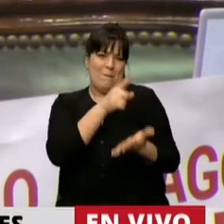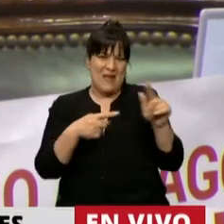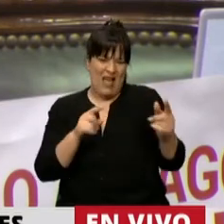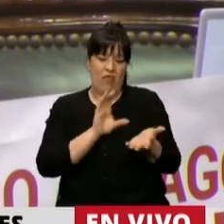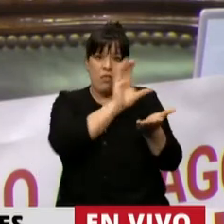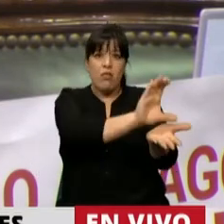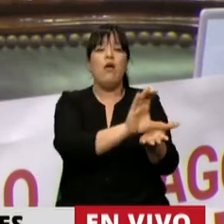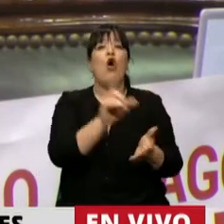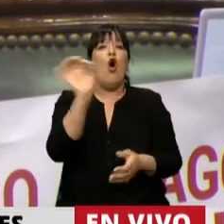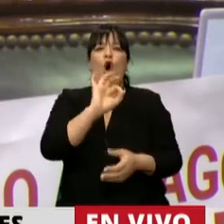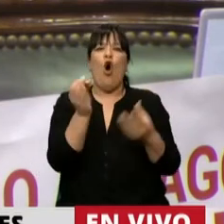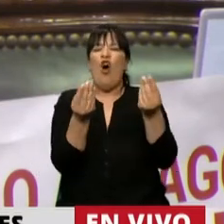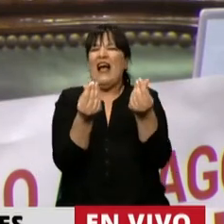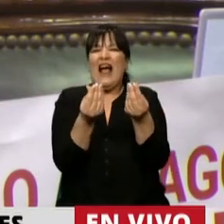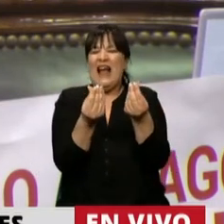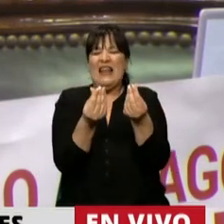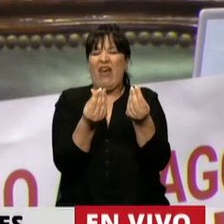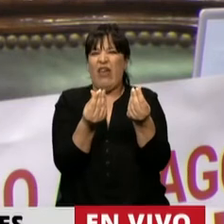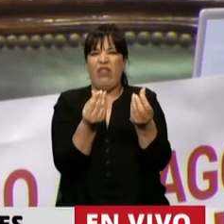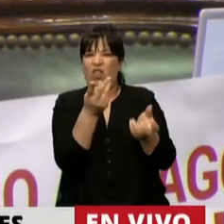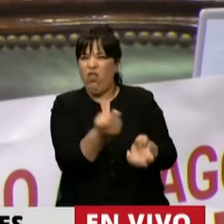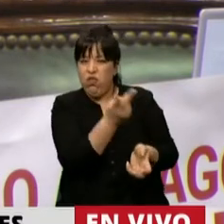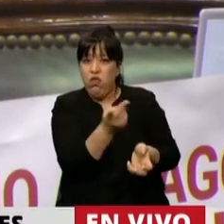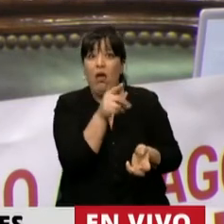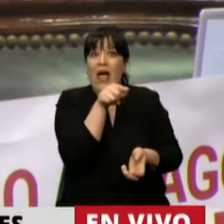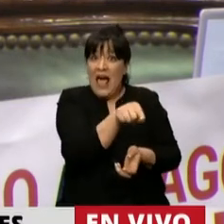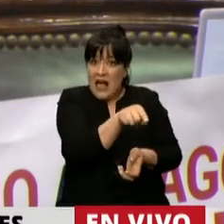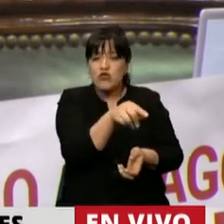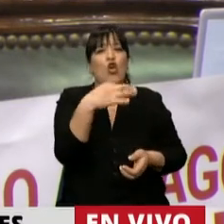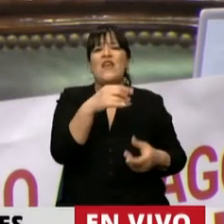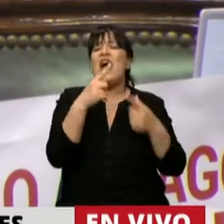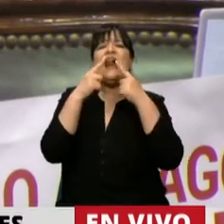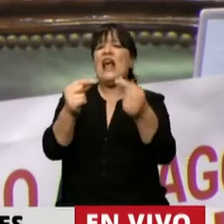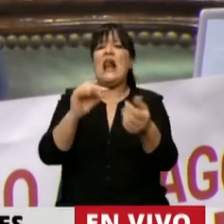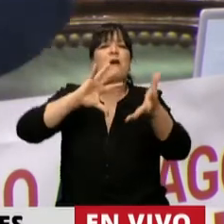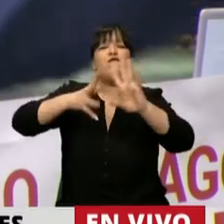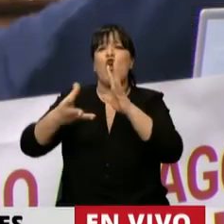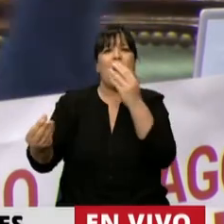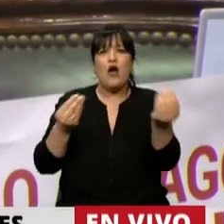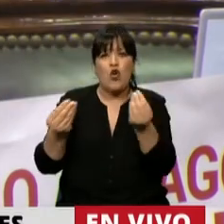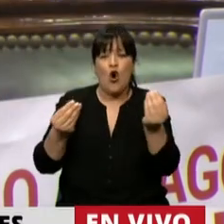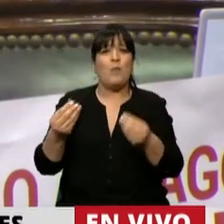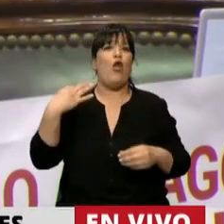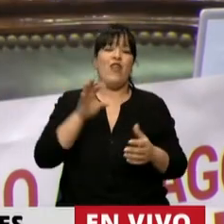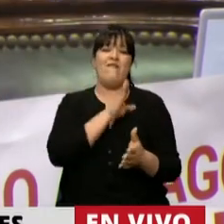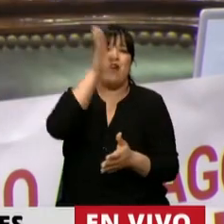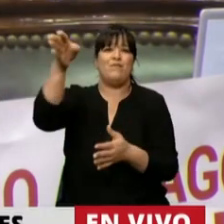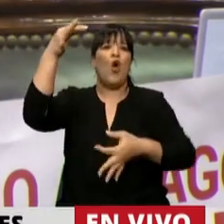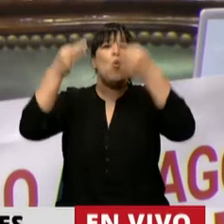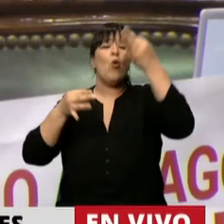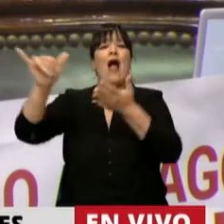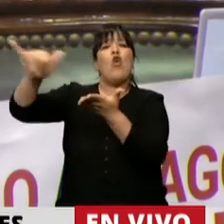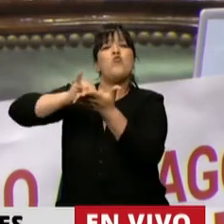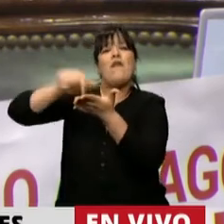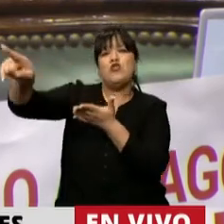que prometió o una calidad completamente deficiente, eso va a haber que reclamarlo en los juzgados de Nueva